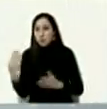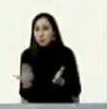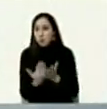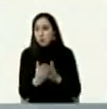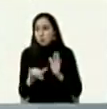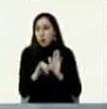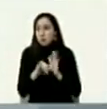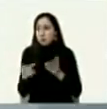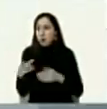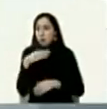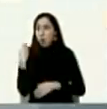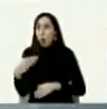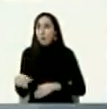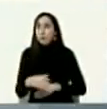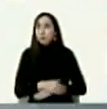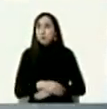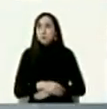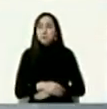estaba jovencito